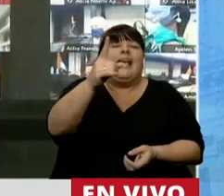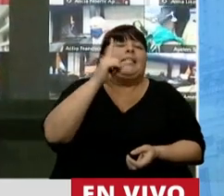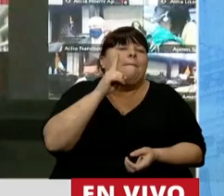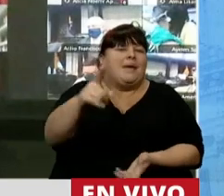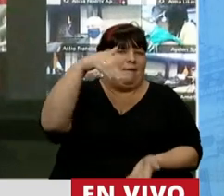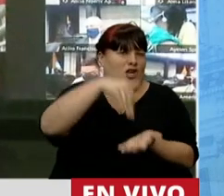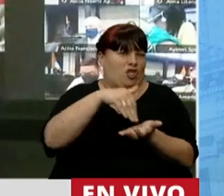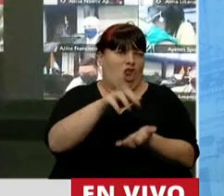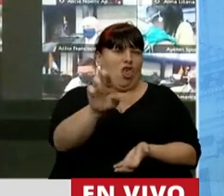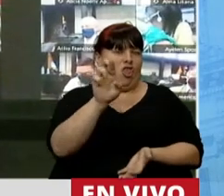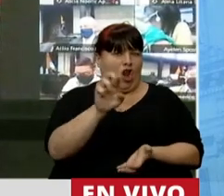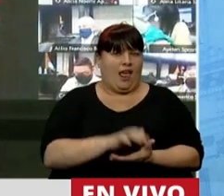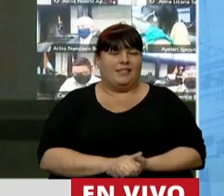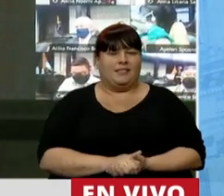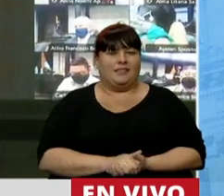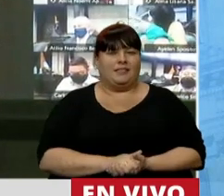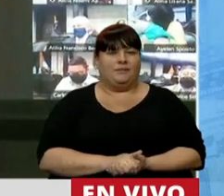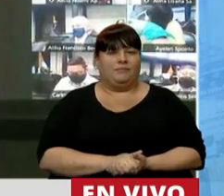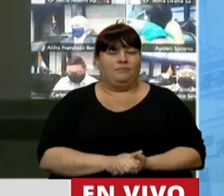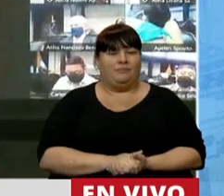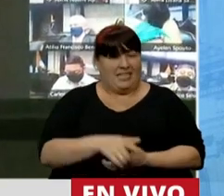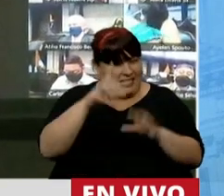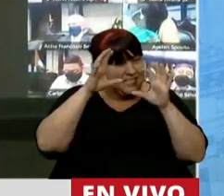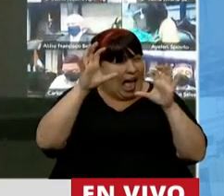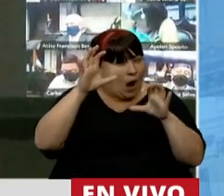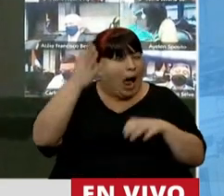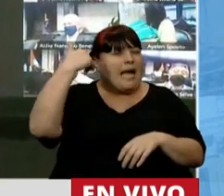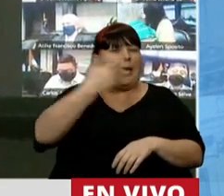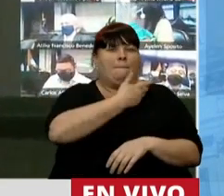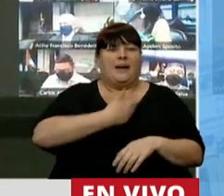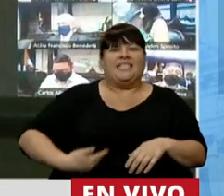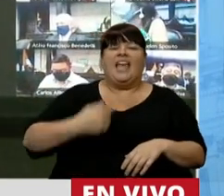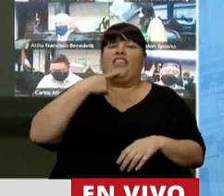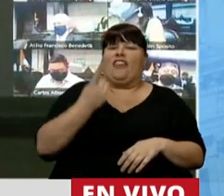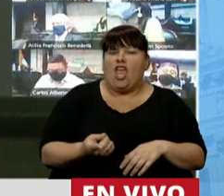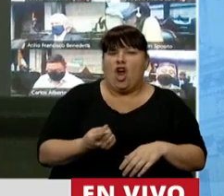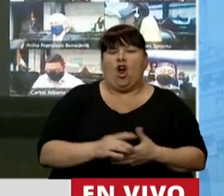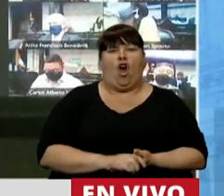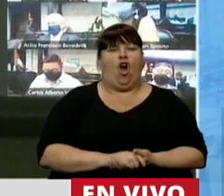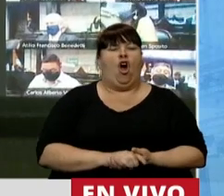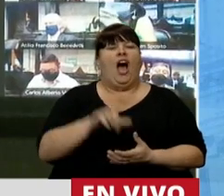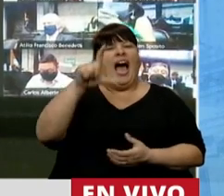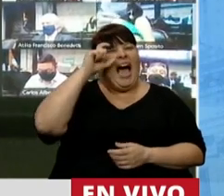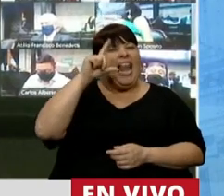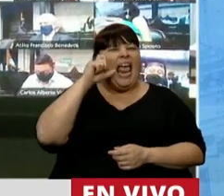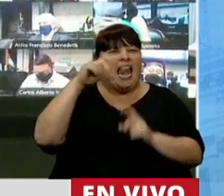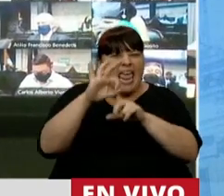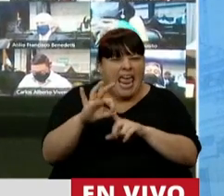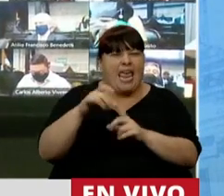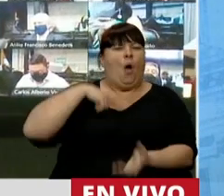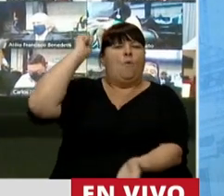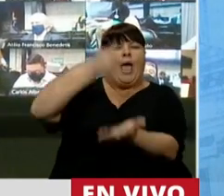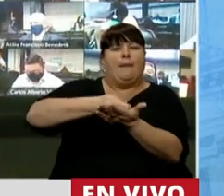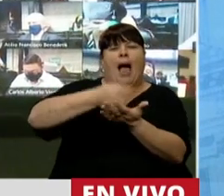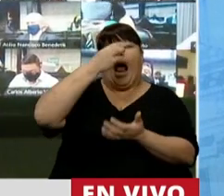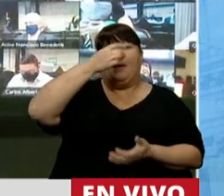millones de dólares. ¿Se acuerdan cuando el presidente decía con las LELIC le voy a pagar